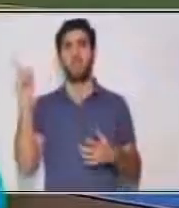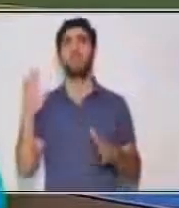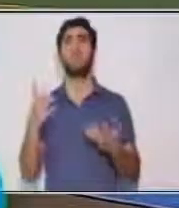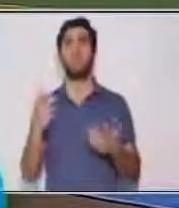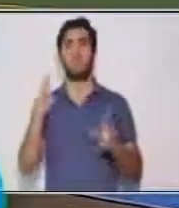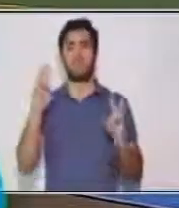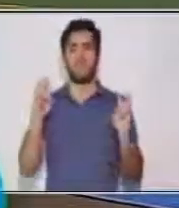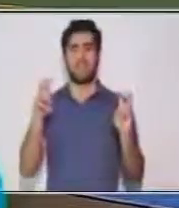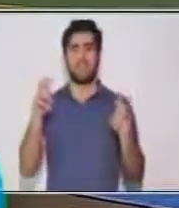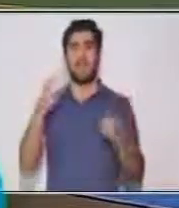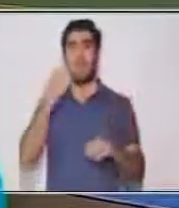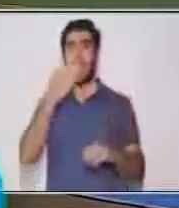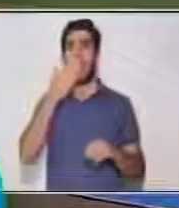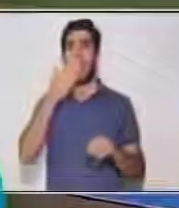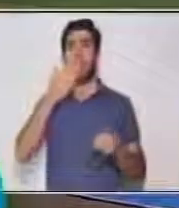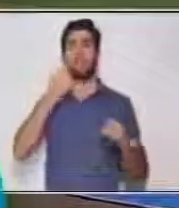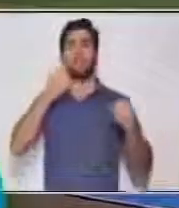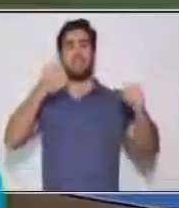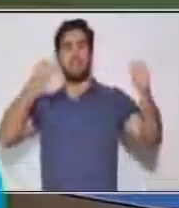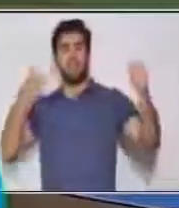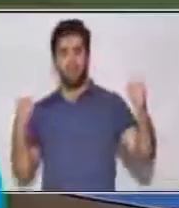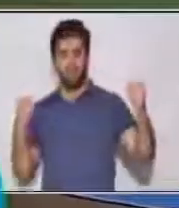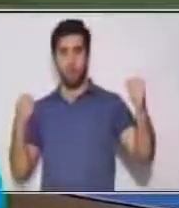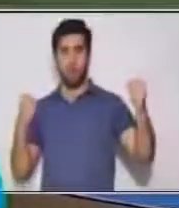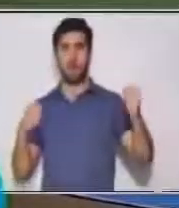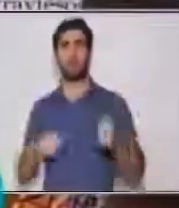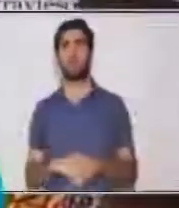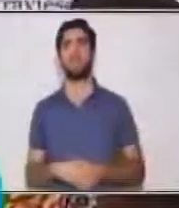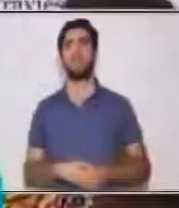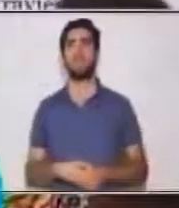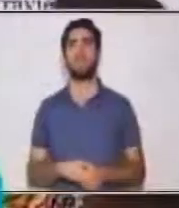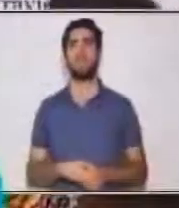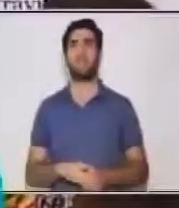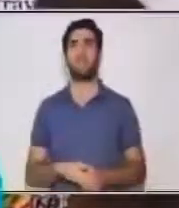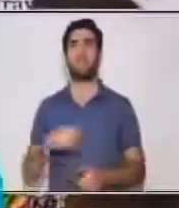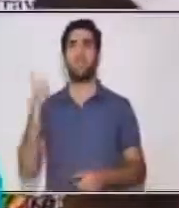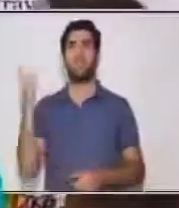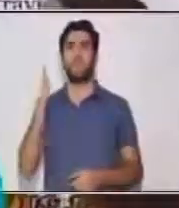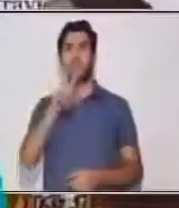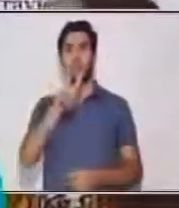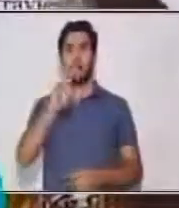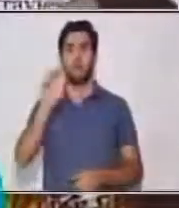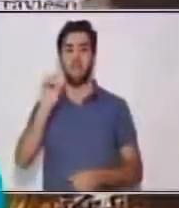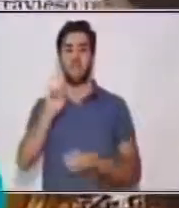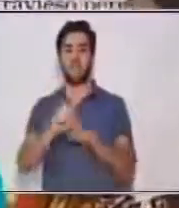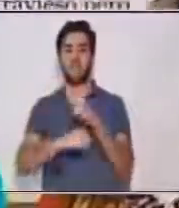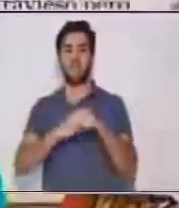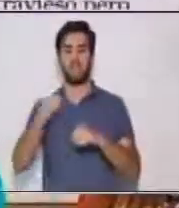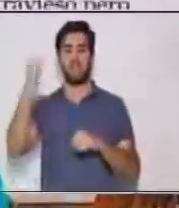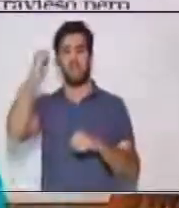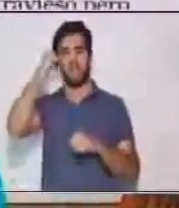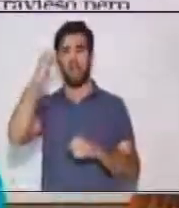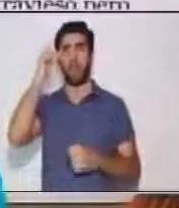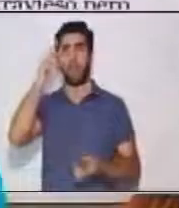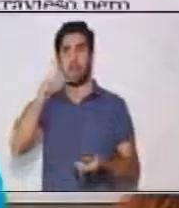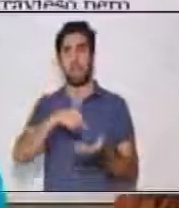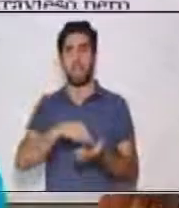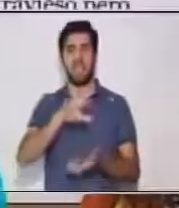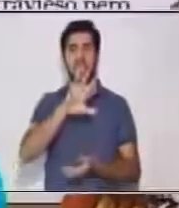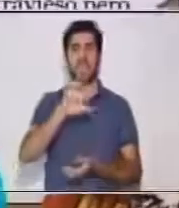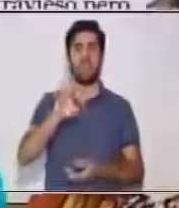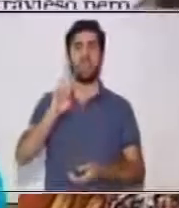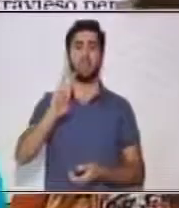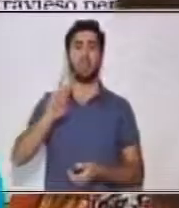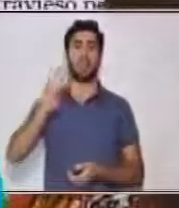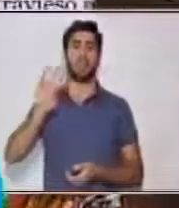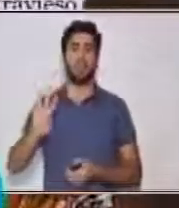Tecún Humán. Tecún Humán, entre paréntesis, dice 20 de febrero de 1524. ¿Por qué está esa fecha